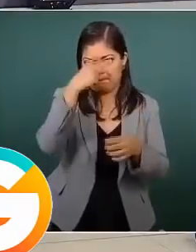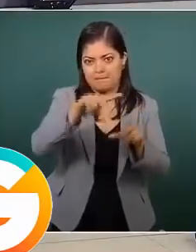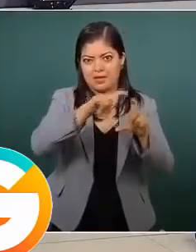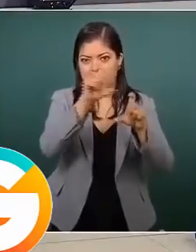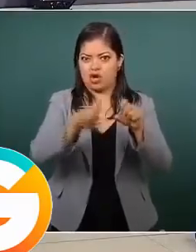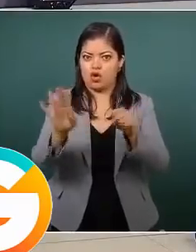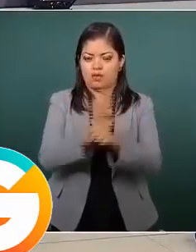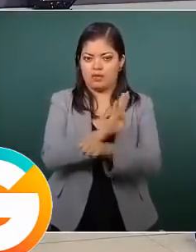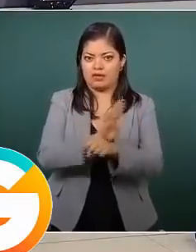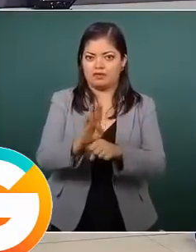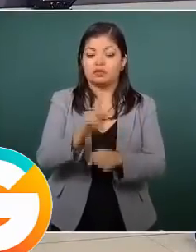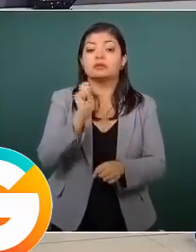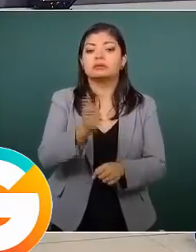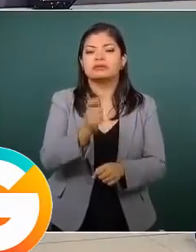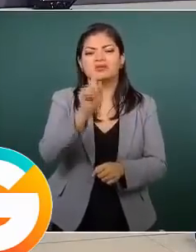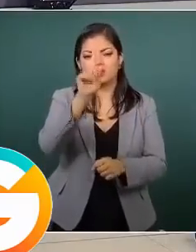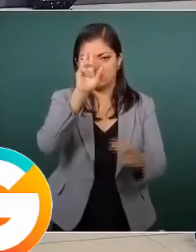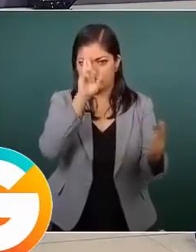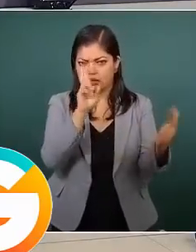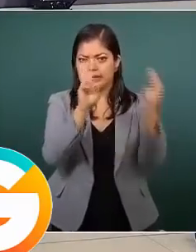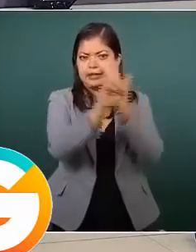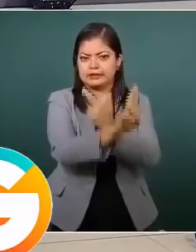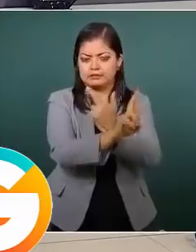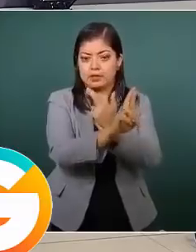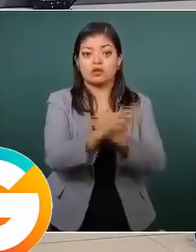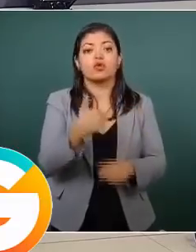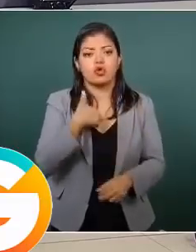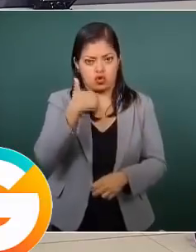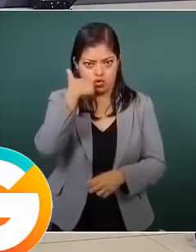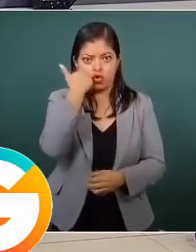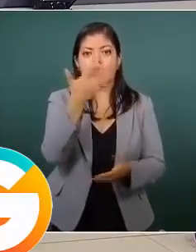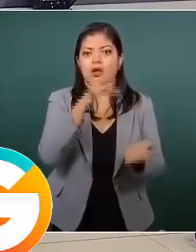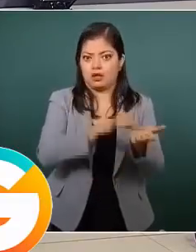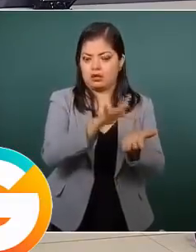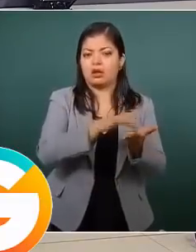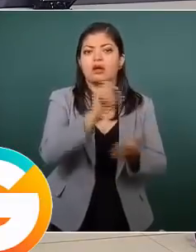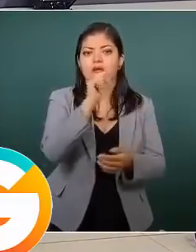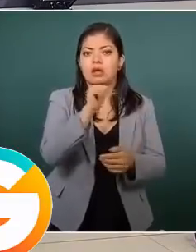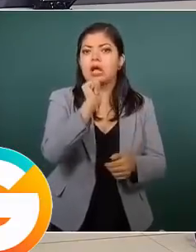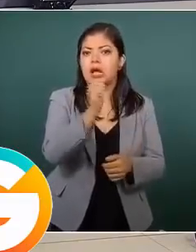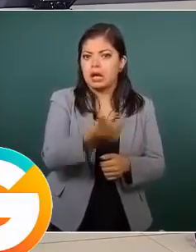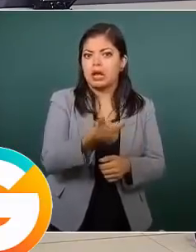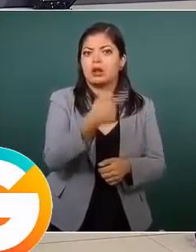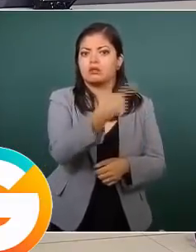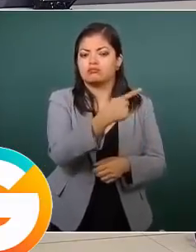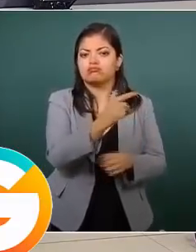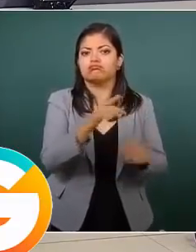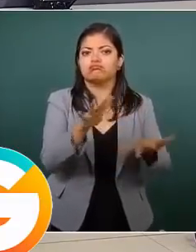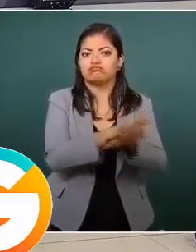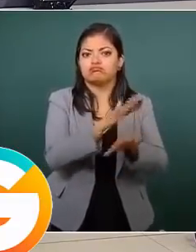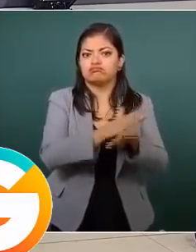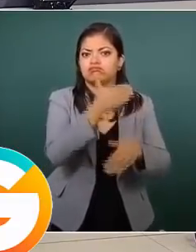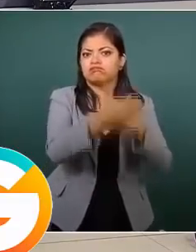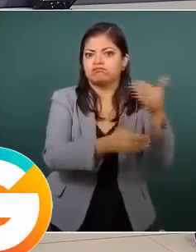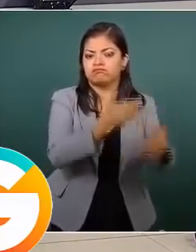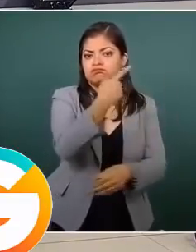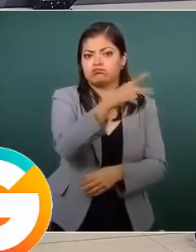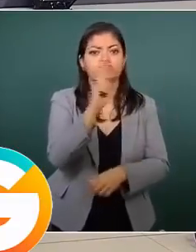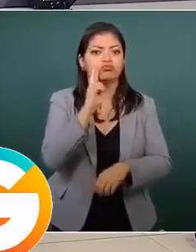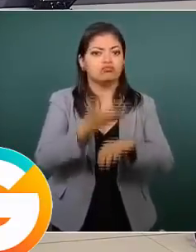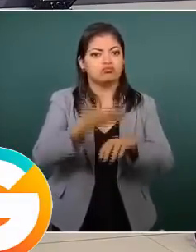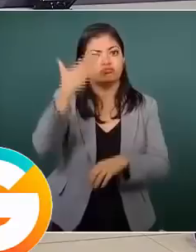partir de un principio básico, el respeto mutuo. Queremos apoyarlo desde Jalisco en el proceso de transformación nacional que usted encabeza,